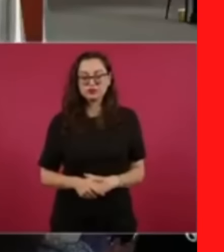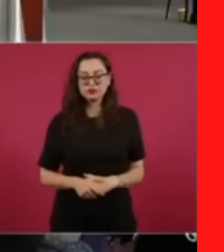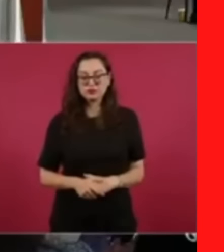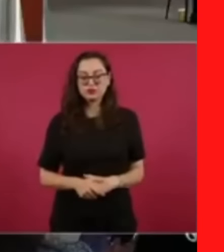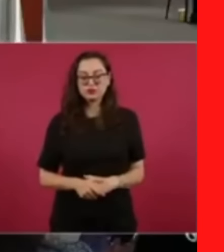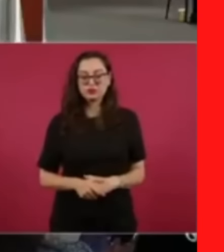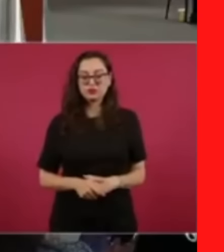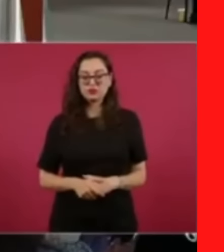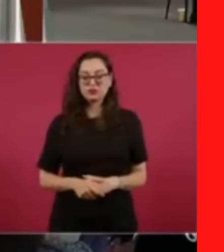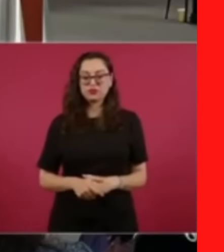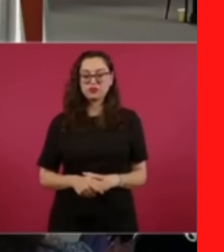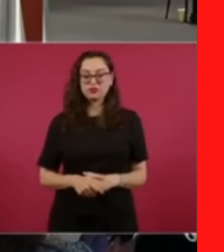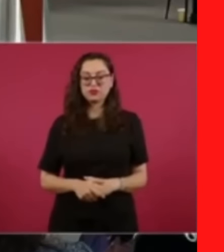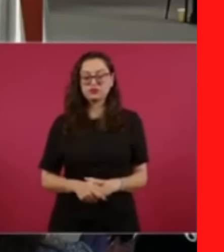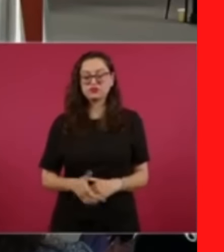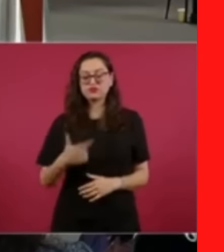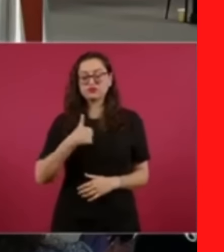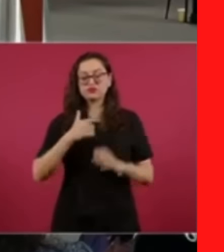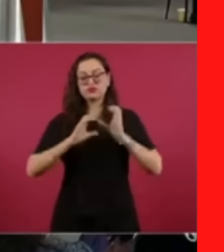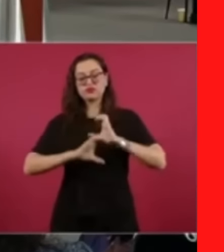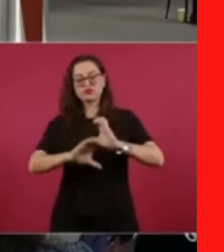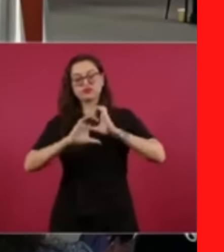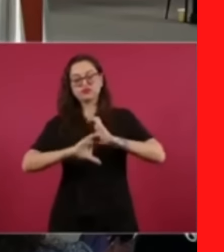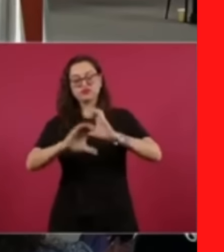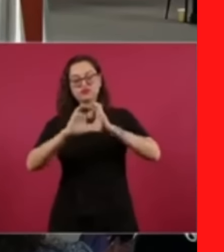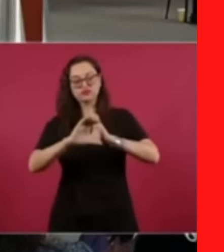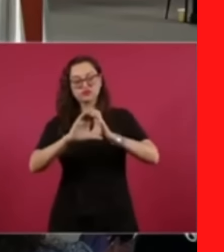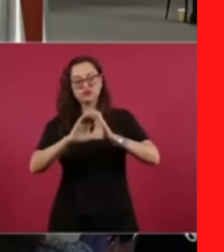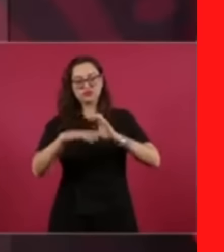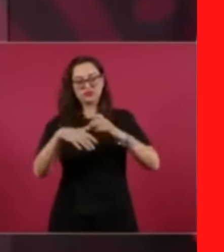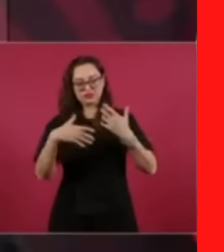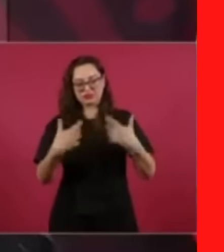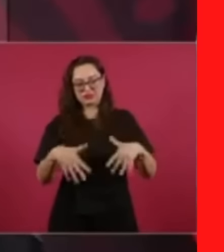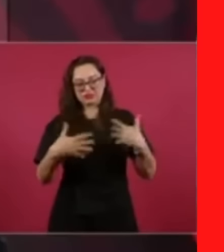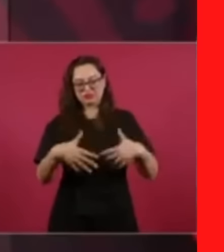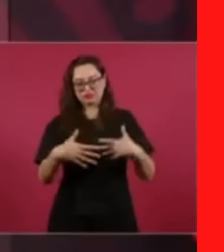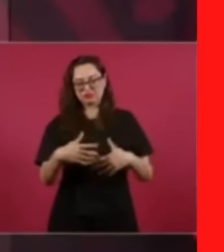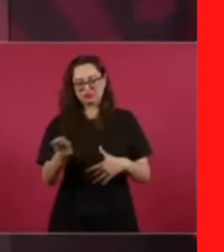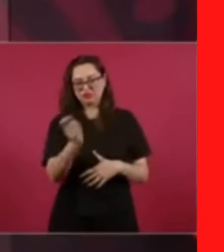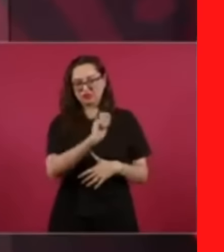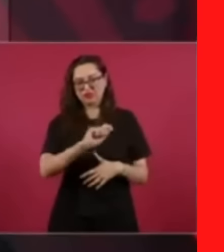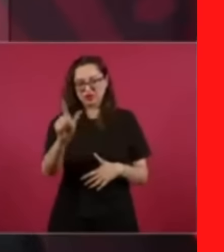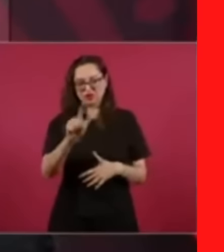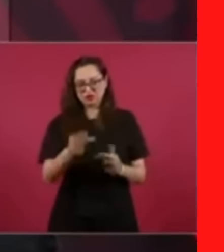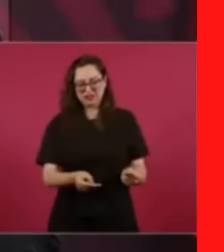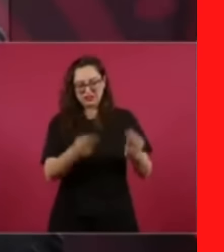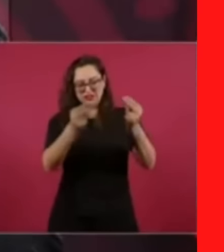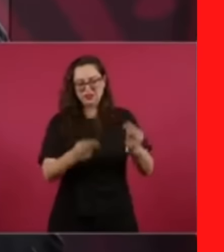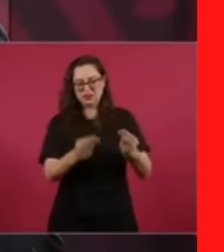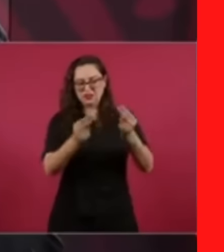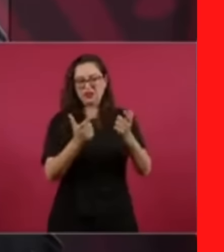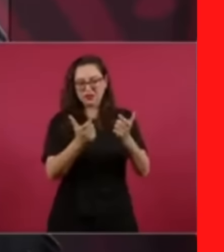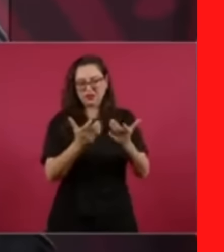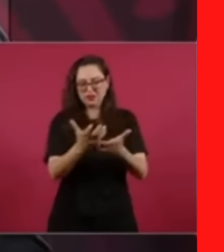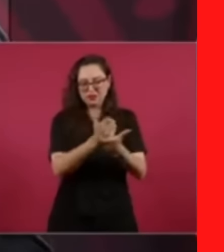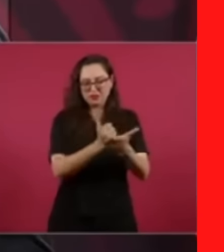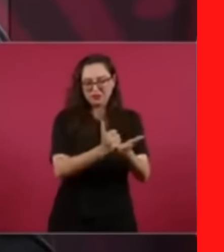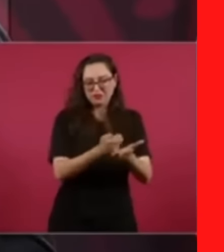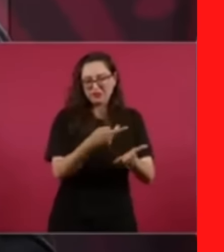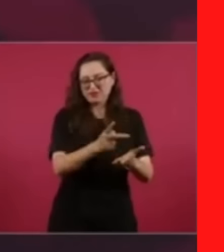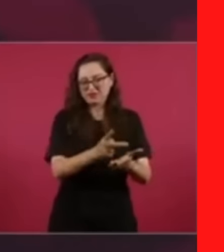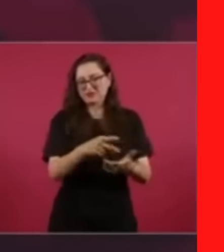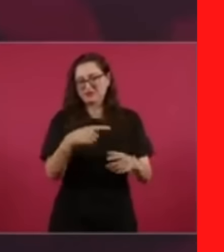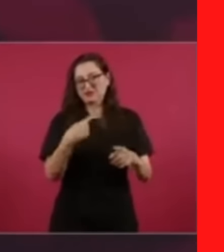canción que va a tener mucho éxito comercialmente, pero